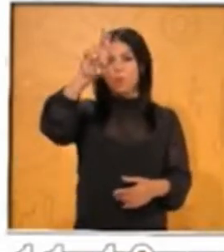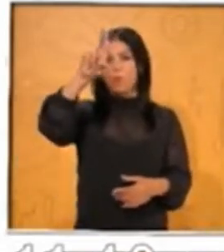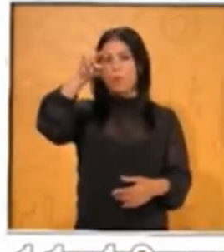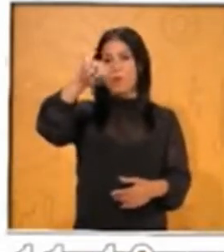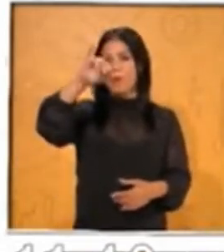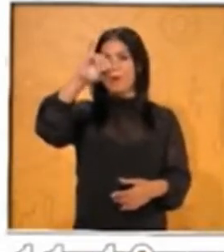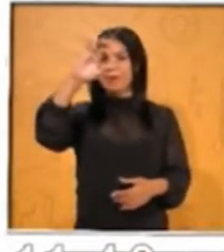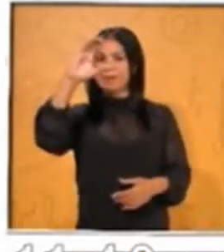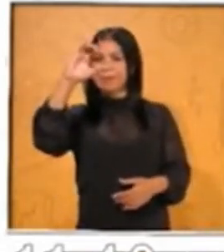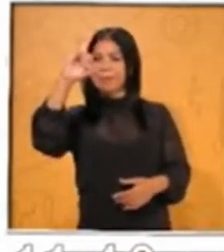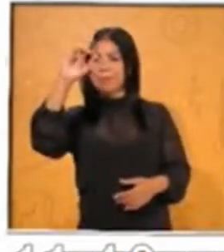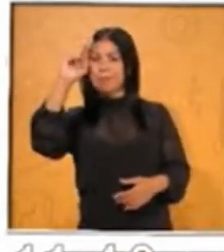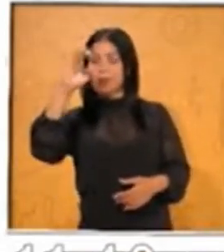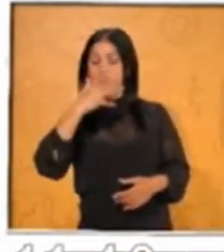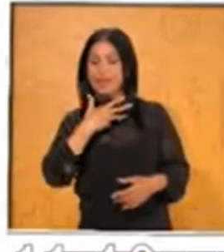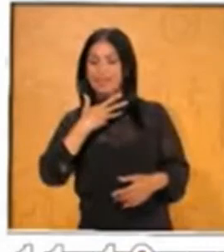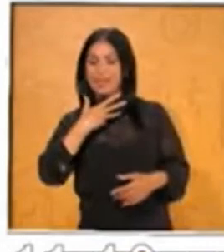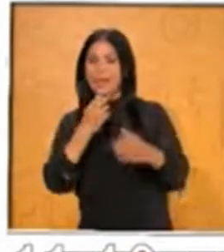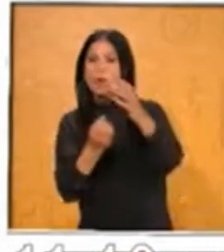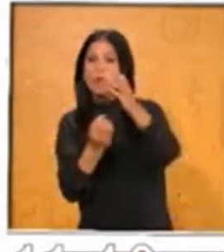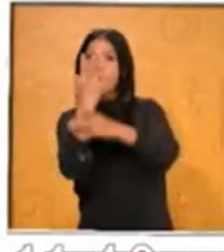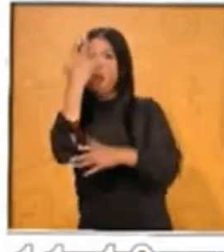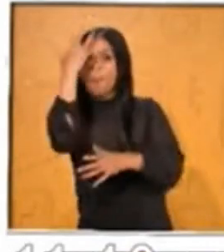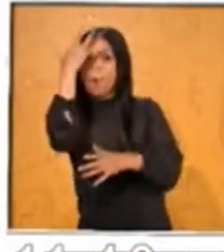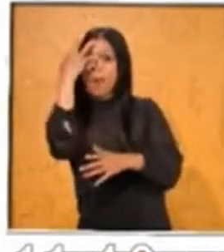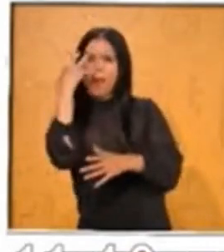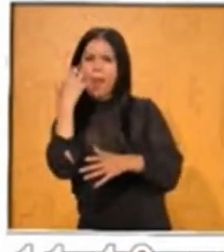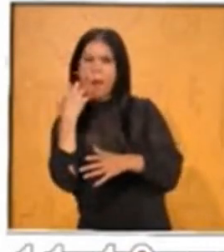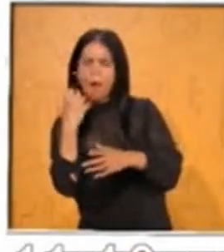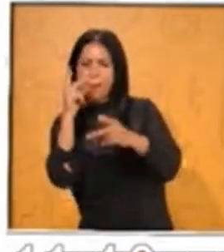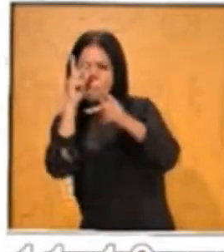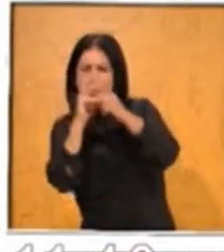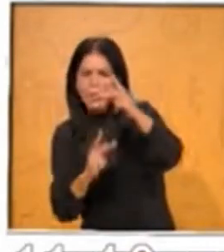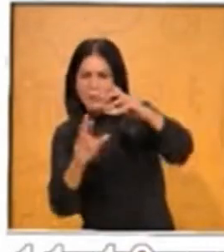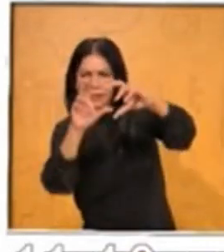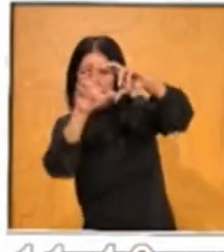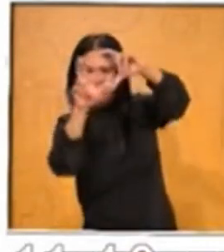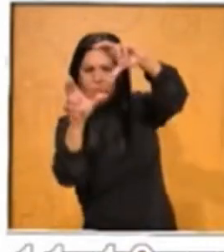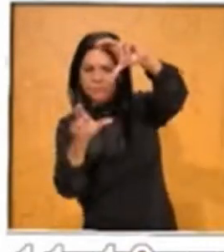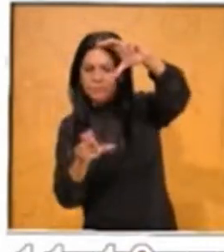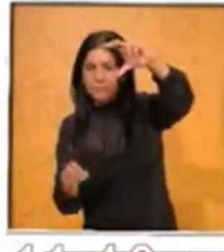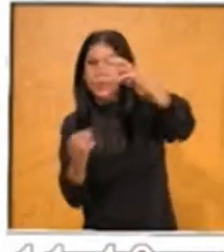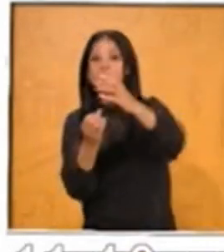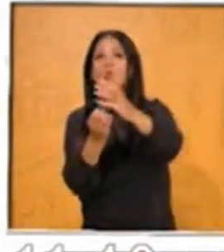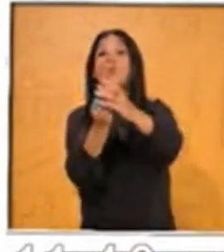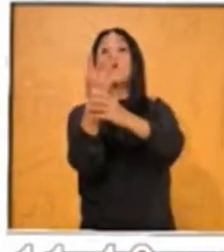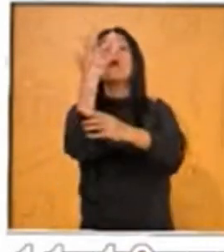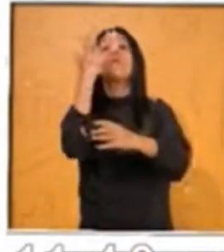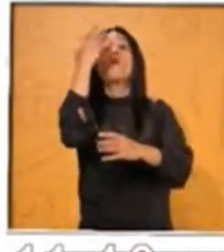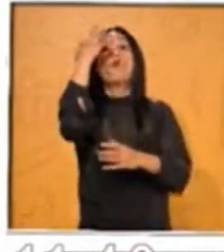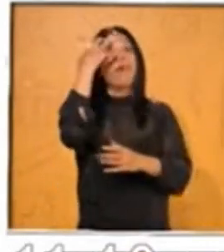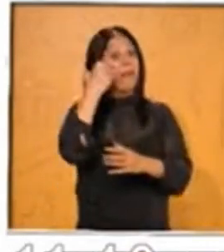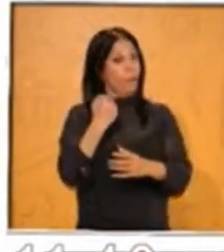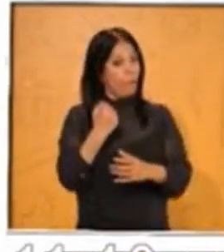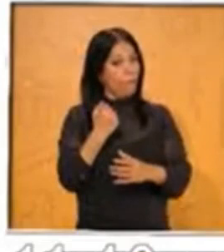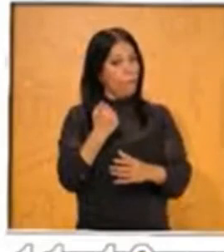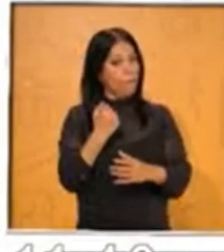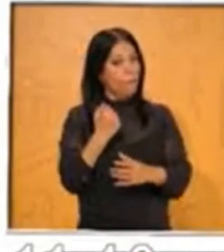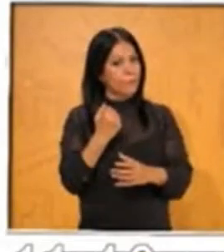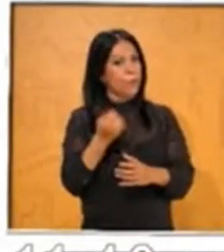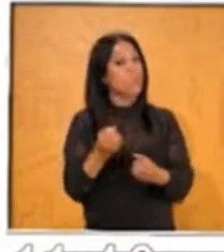municipios hay en nuestro estado? Estamos observando nuestro estado que se llama Nuevo León.